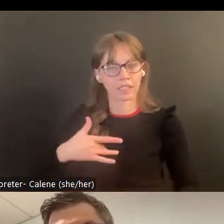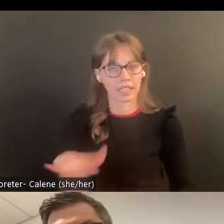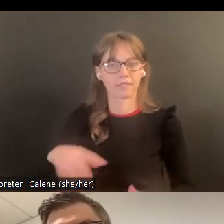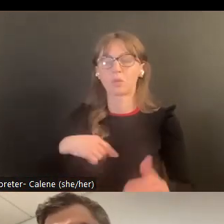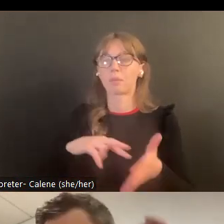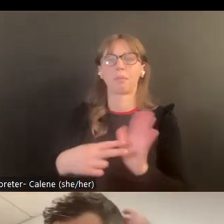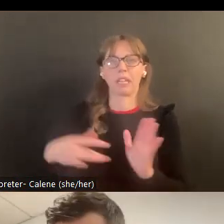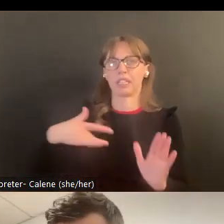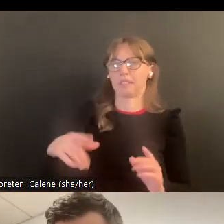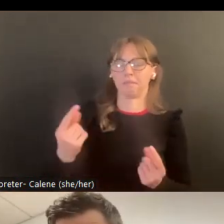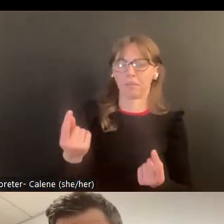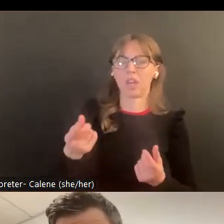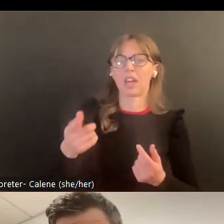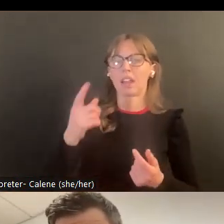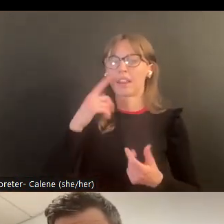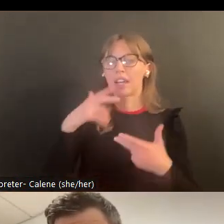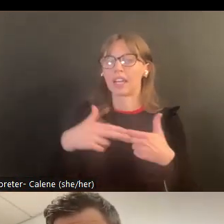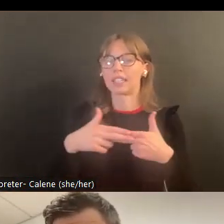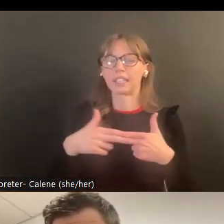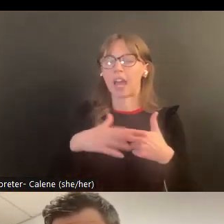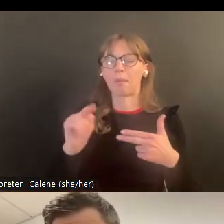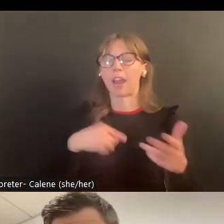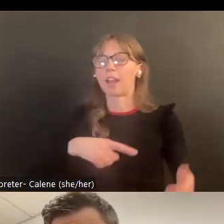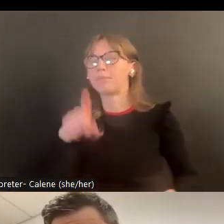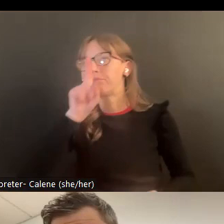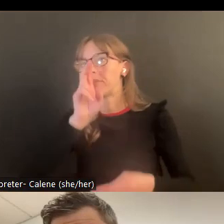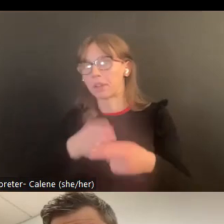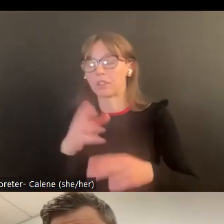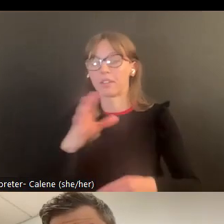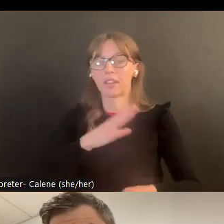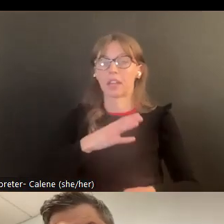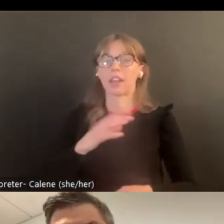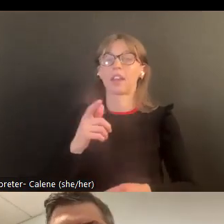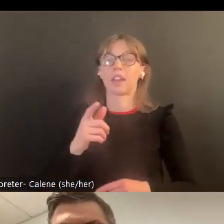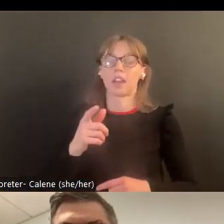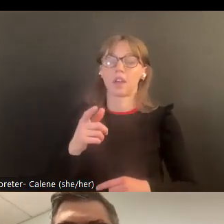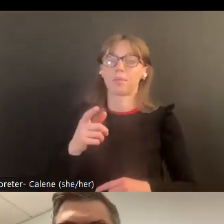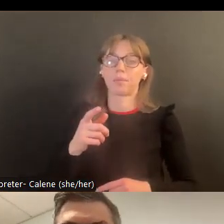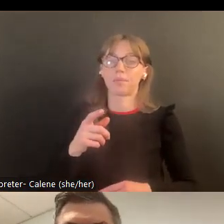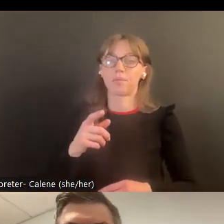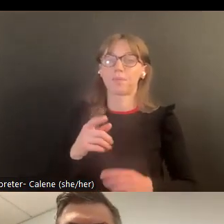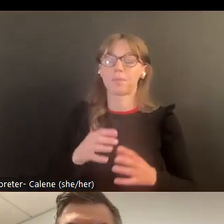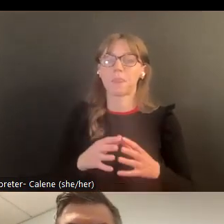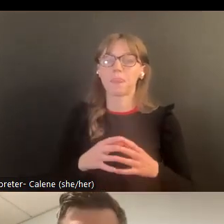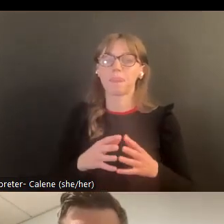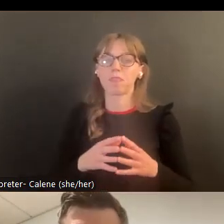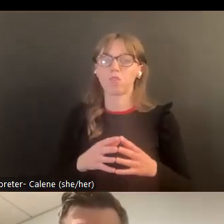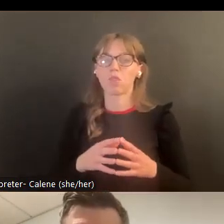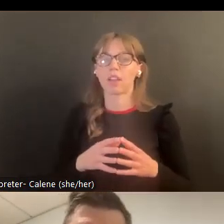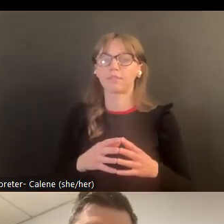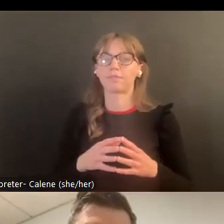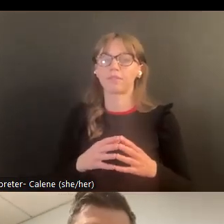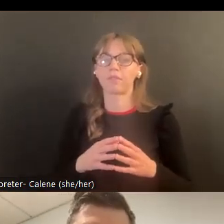el lab es sensible a lo que sea el significado en sí hubo una biopositiva y no lo mencioné pero cuando ellos miran